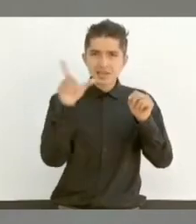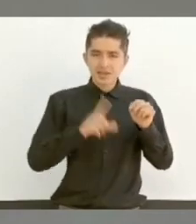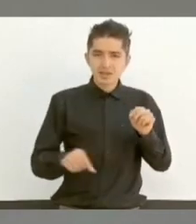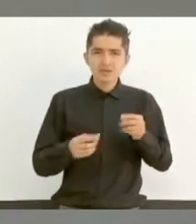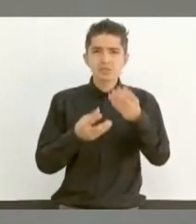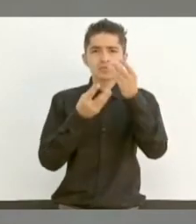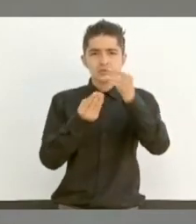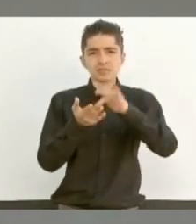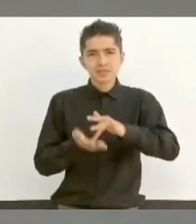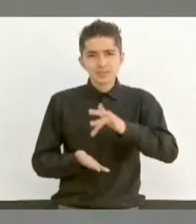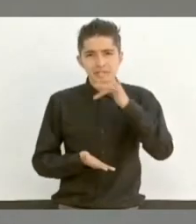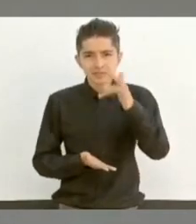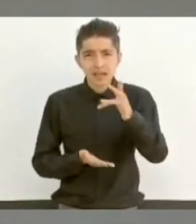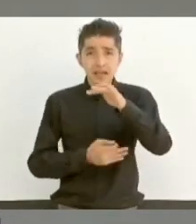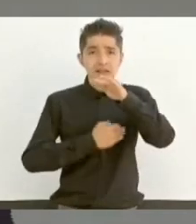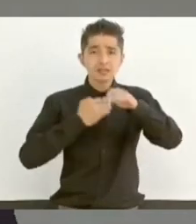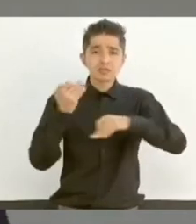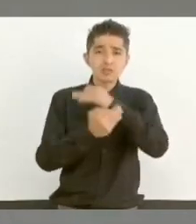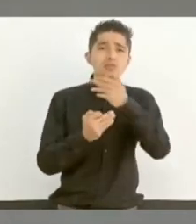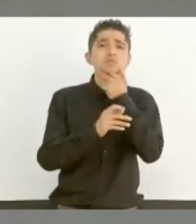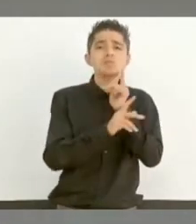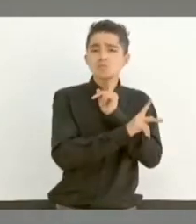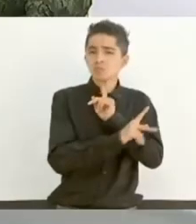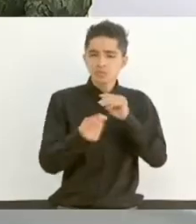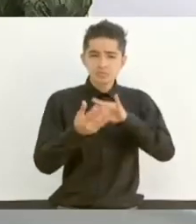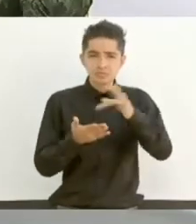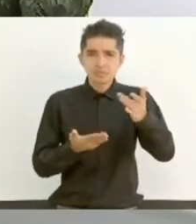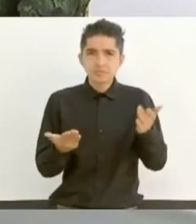Muchas gracias a todas y a todos.